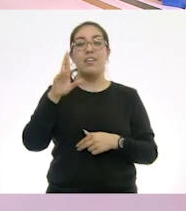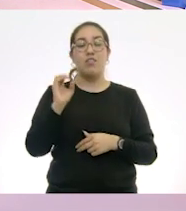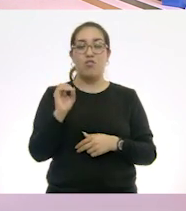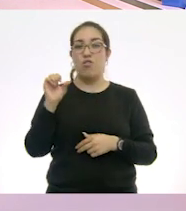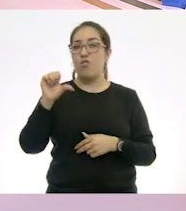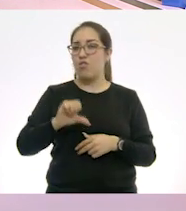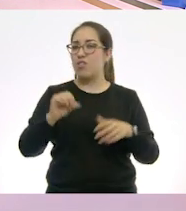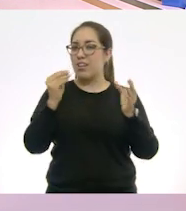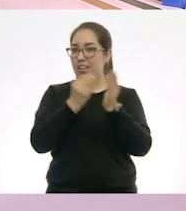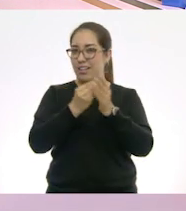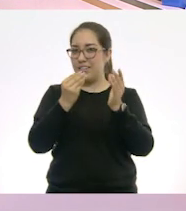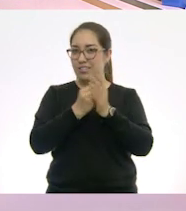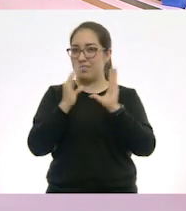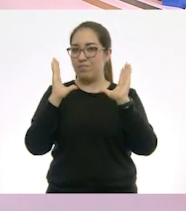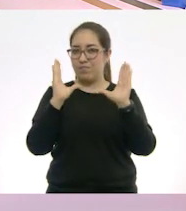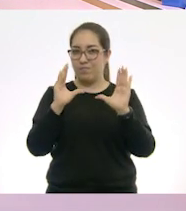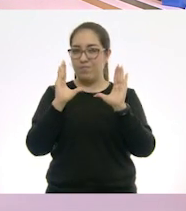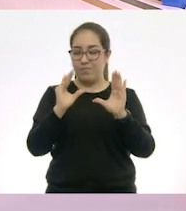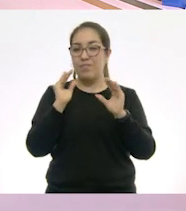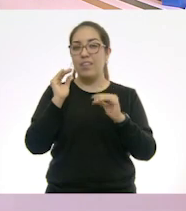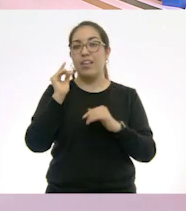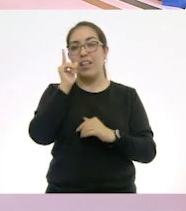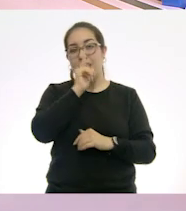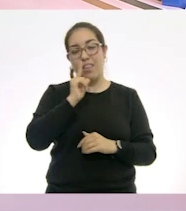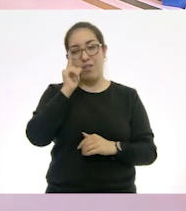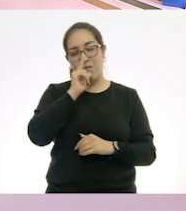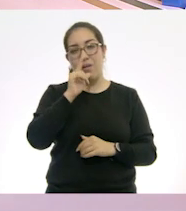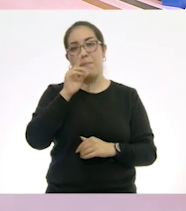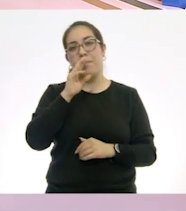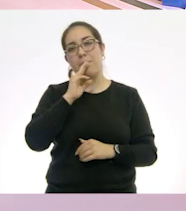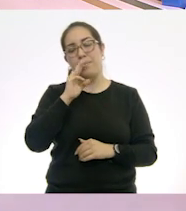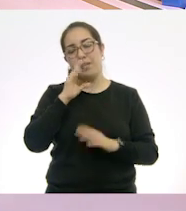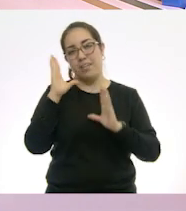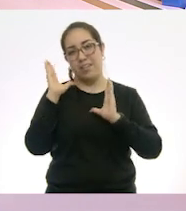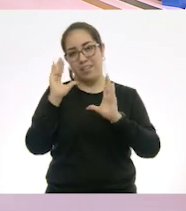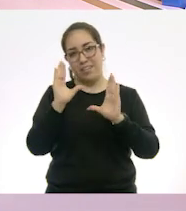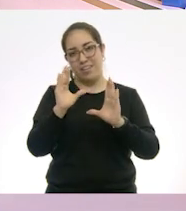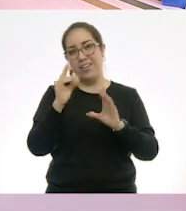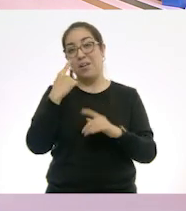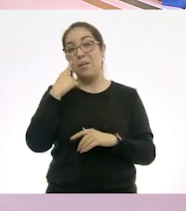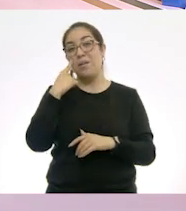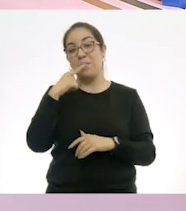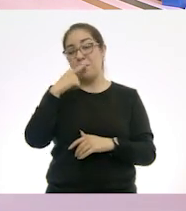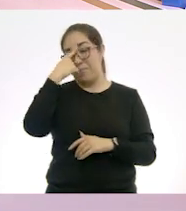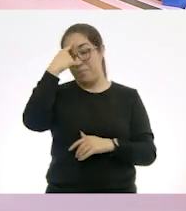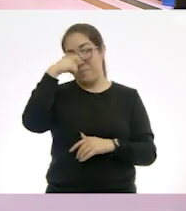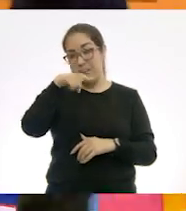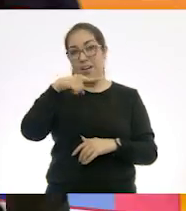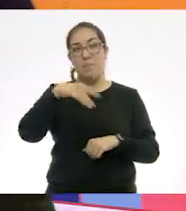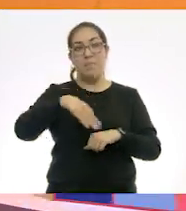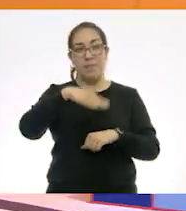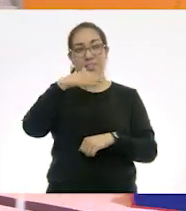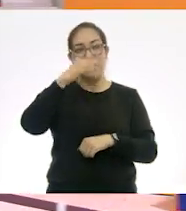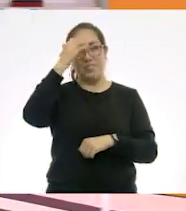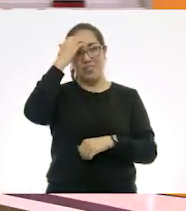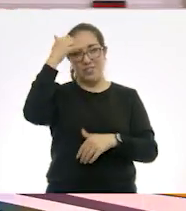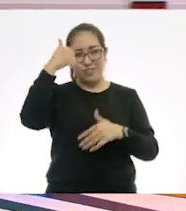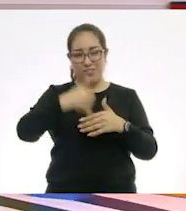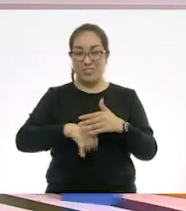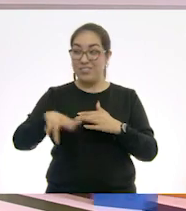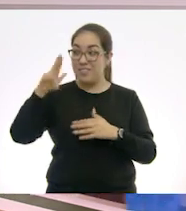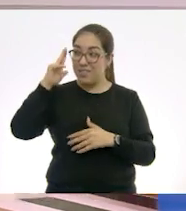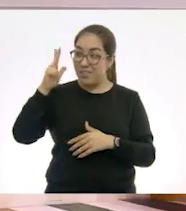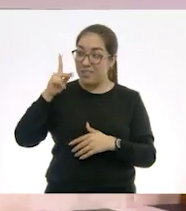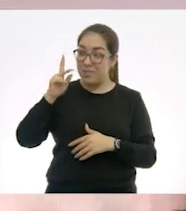clase en la asignatura de lengua materna con el tema Para Saber Más. ¡Ahora sí! Maestro Ramiro, ¿cómo está? Hola, Pepe, ¿cómo estás?